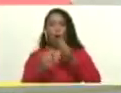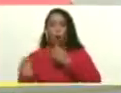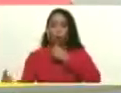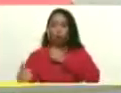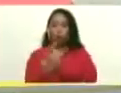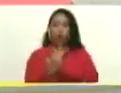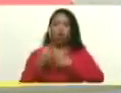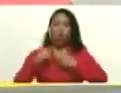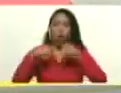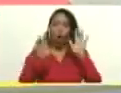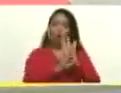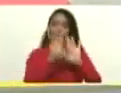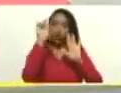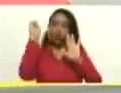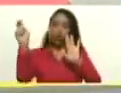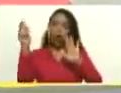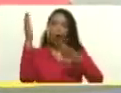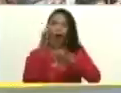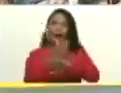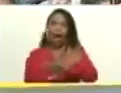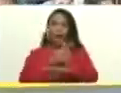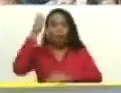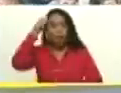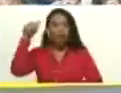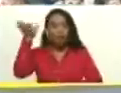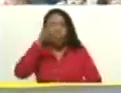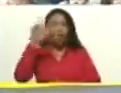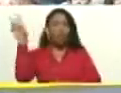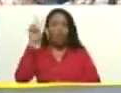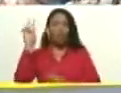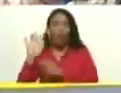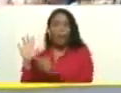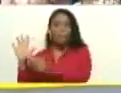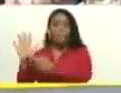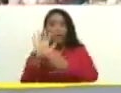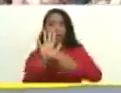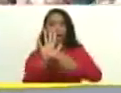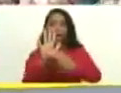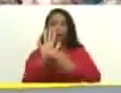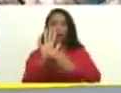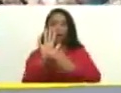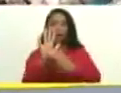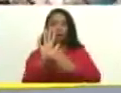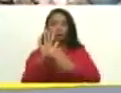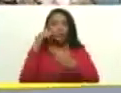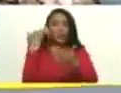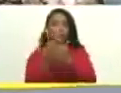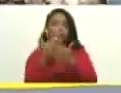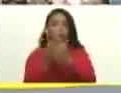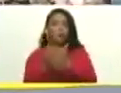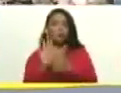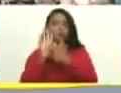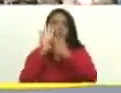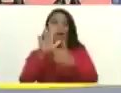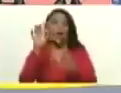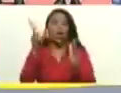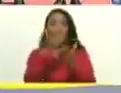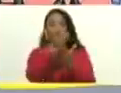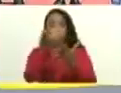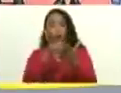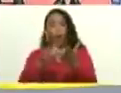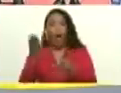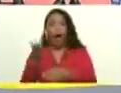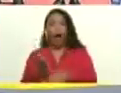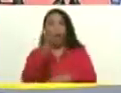constitucional, ante el pueblo venezolano, presentando este documento ante